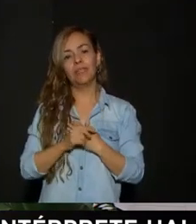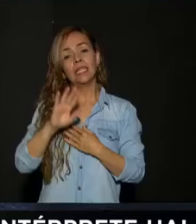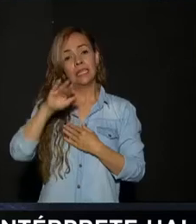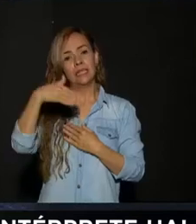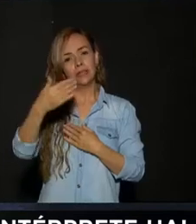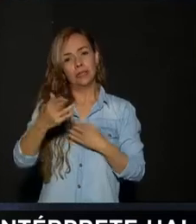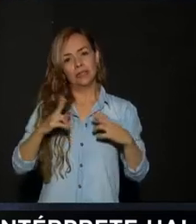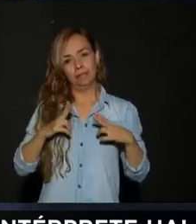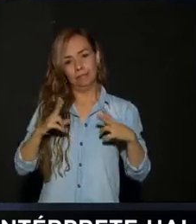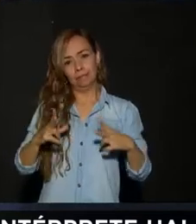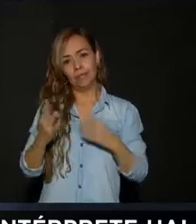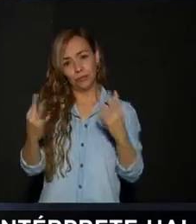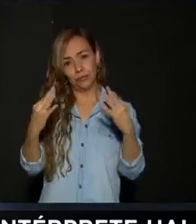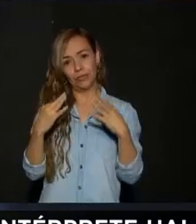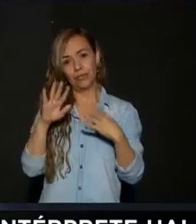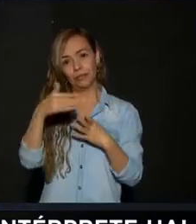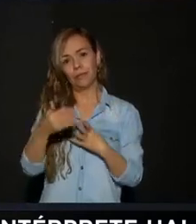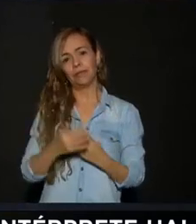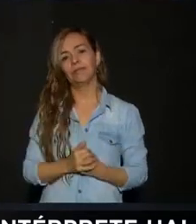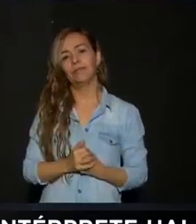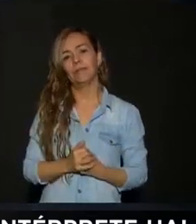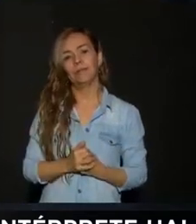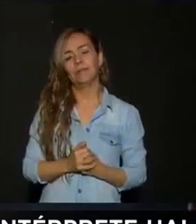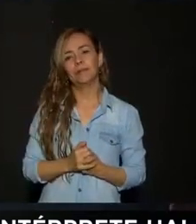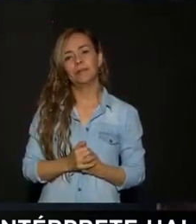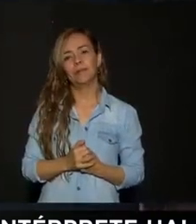institucionales Y ya regresamos Muchas gracias